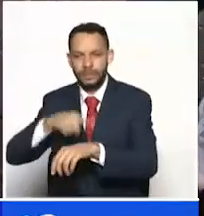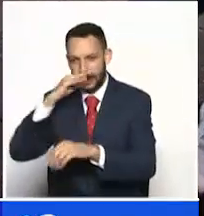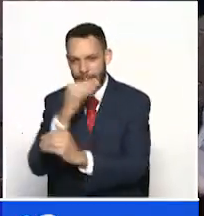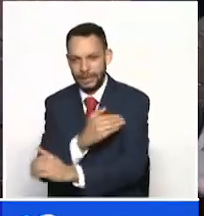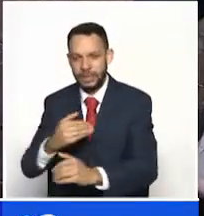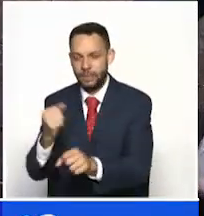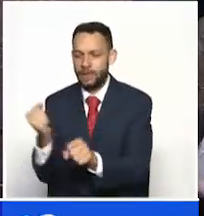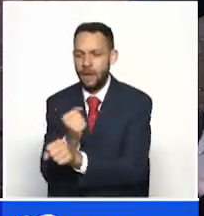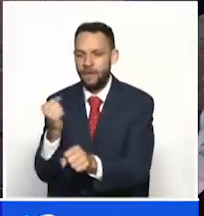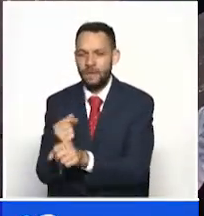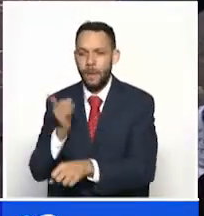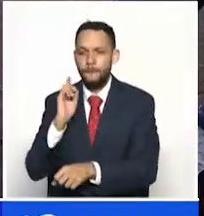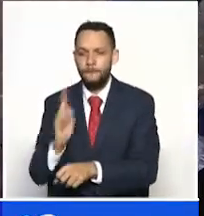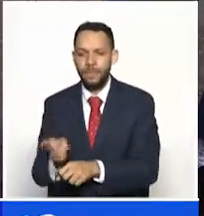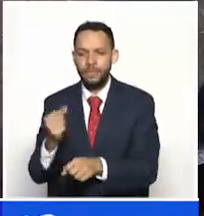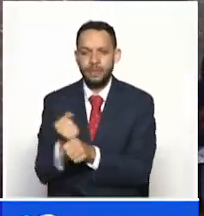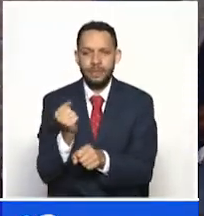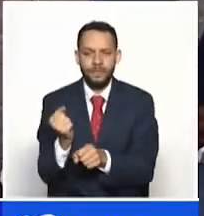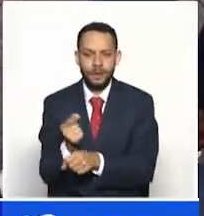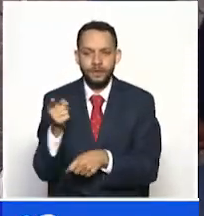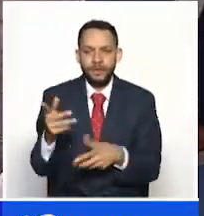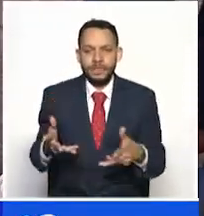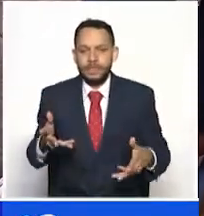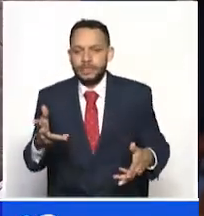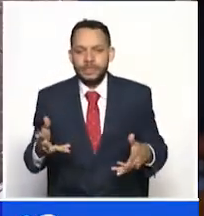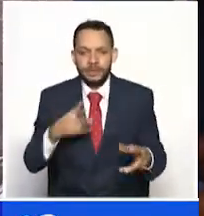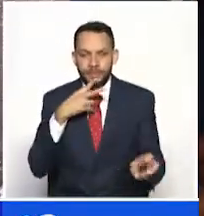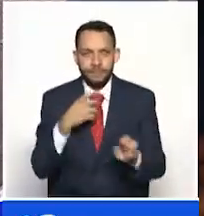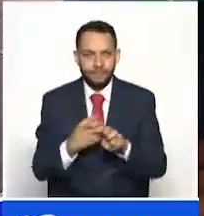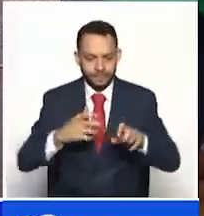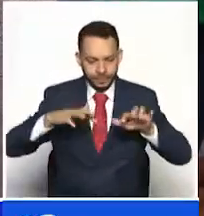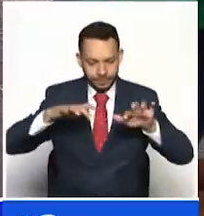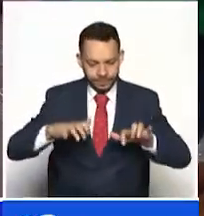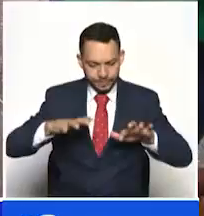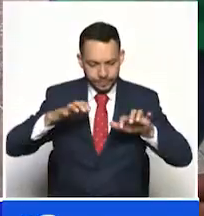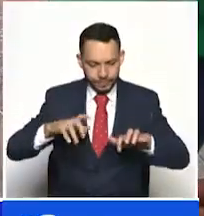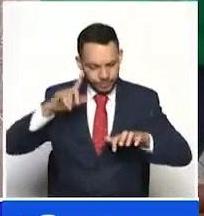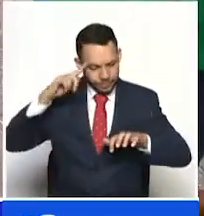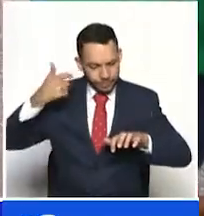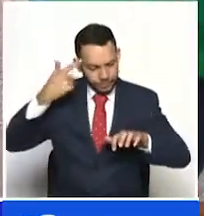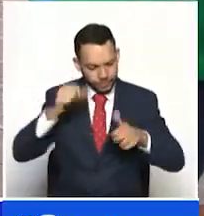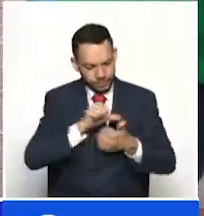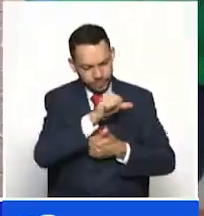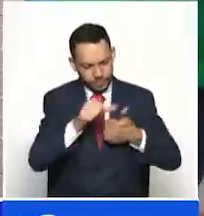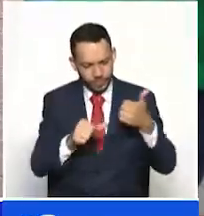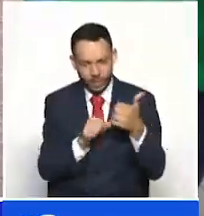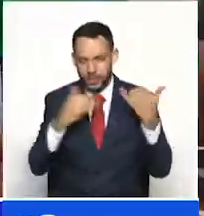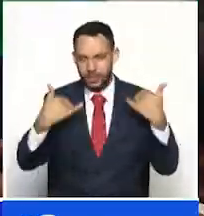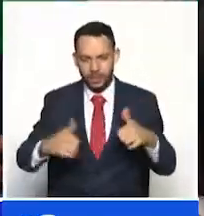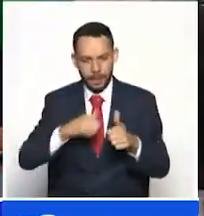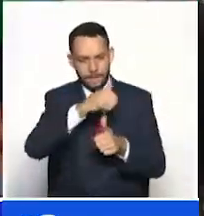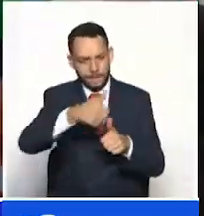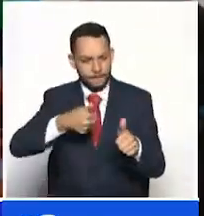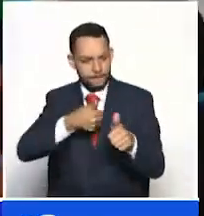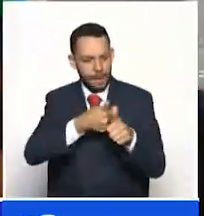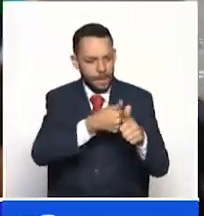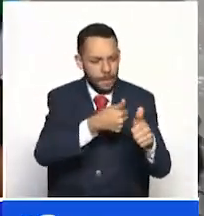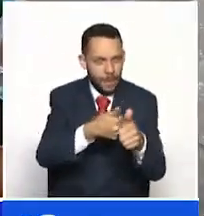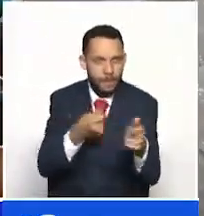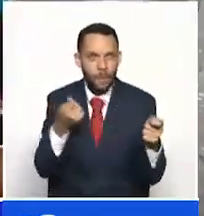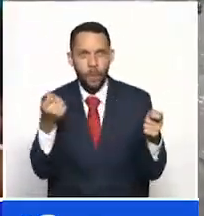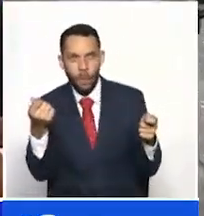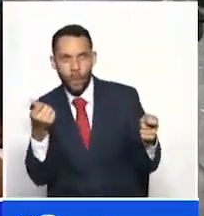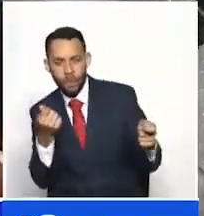todo por parte de ciudadanos del vecino país. La Secretaría de Gobierno de Manizales viene adelantando socializaciones y controles